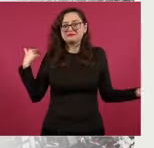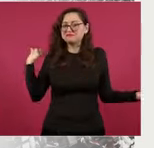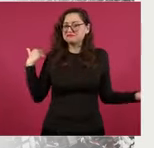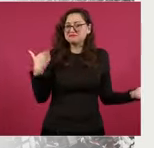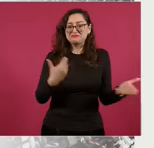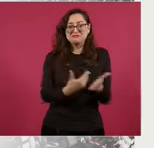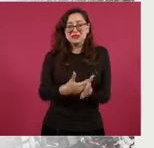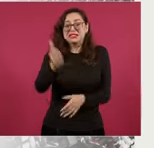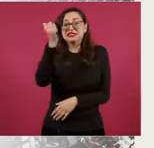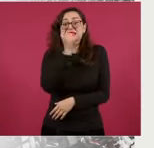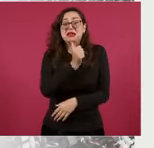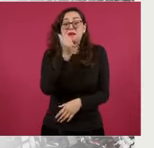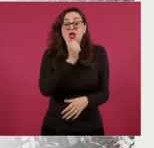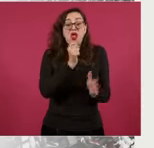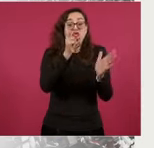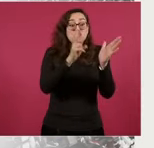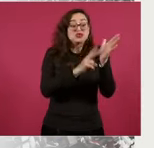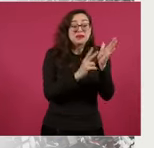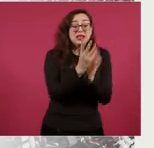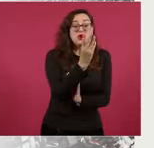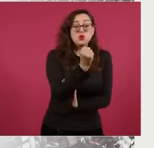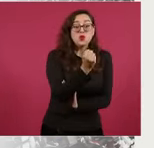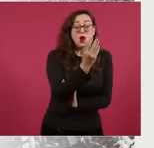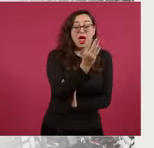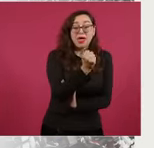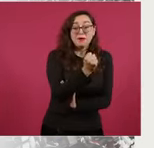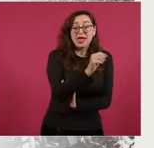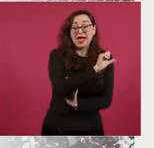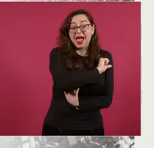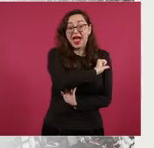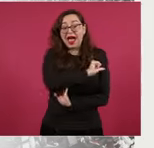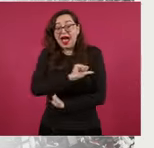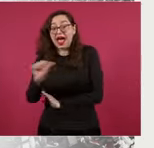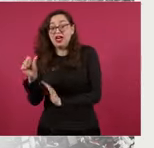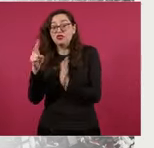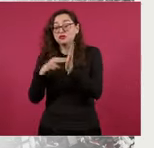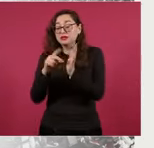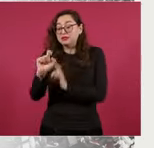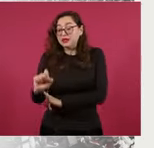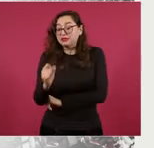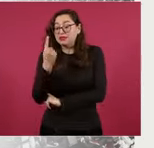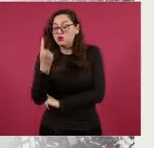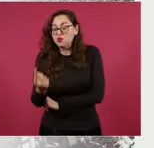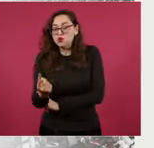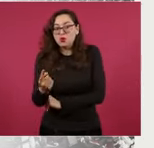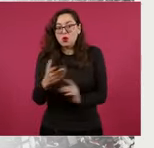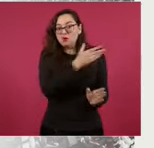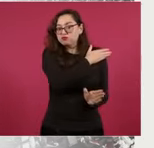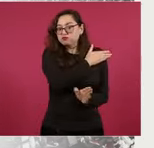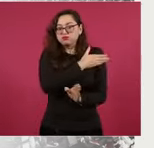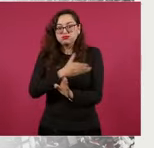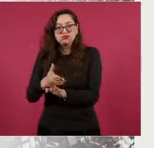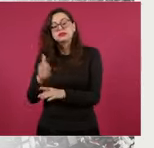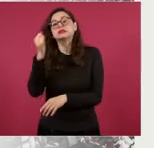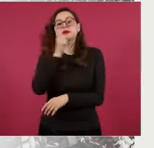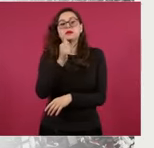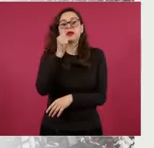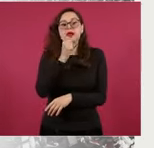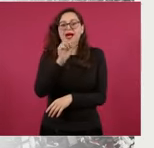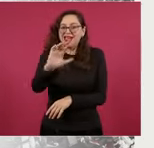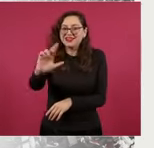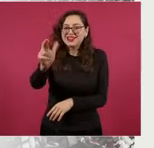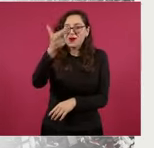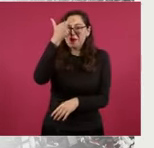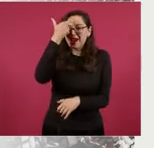siempre desde la reforma del 2008, que por cierto, el PRI aprobó y que eliminó que se